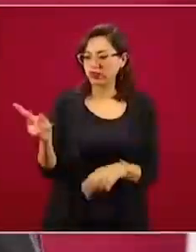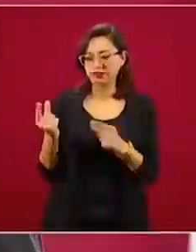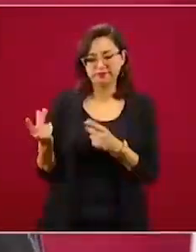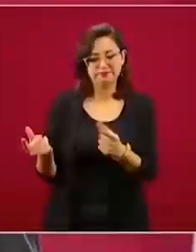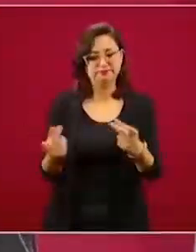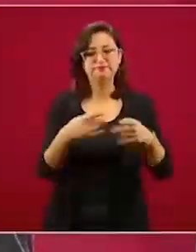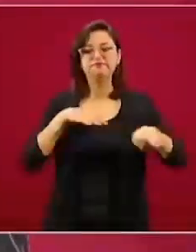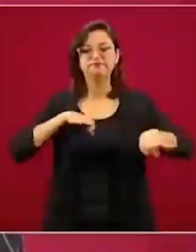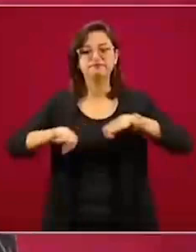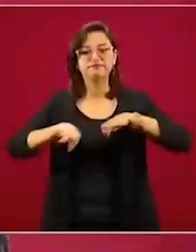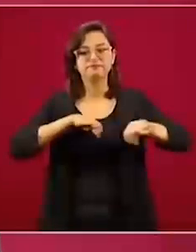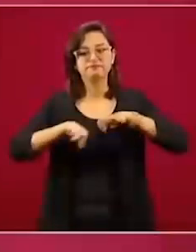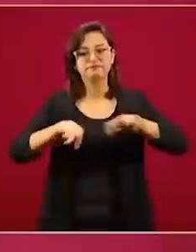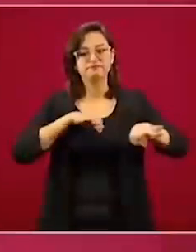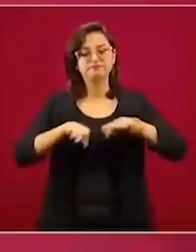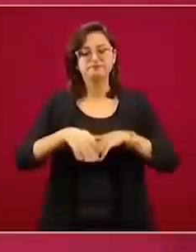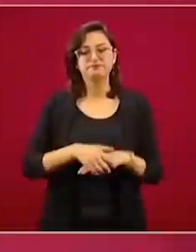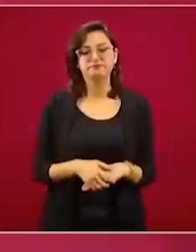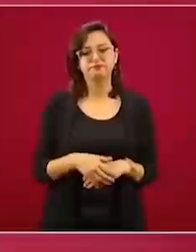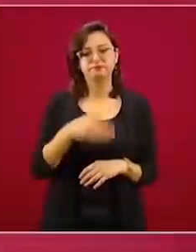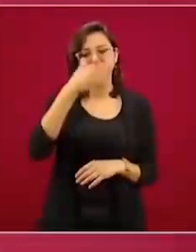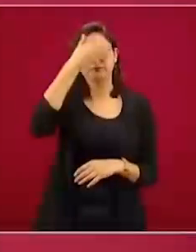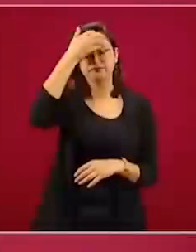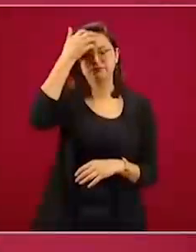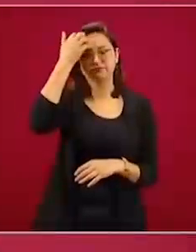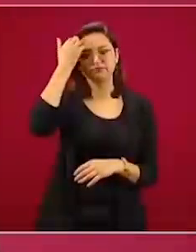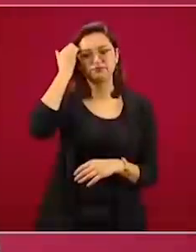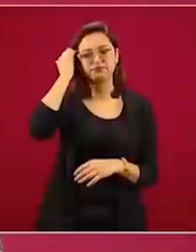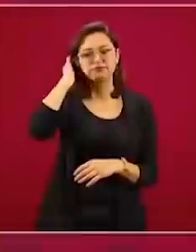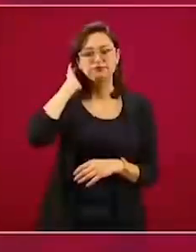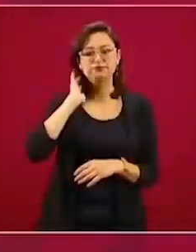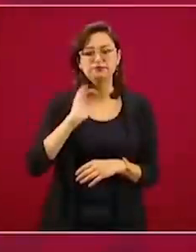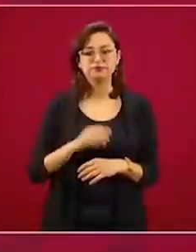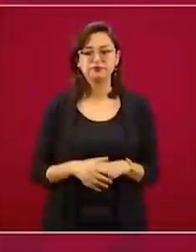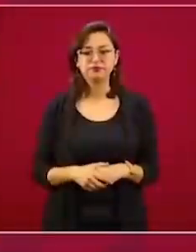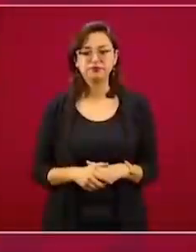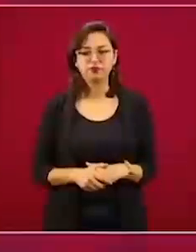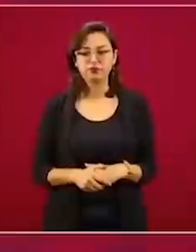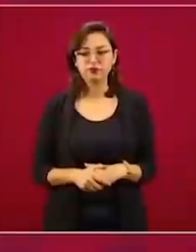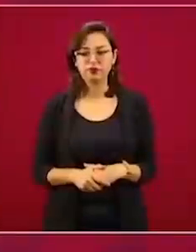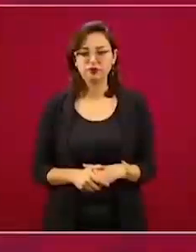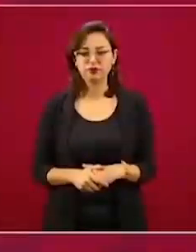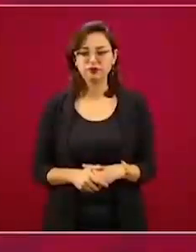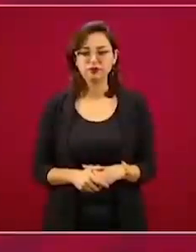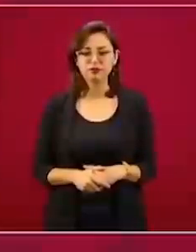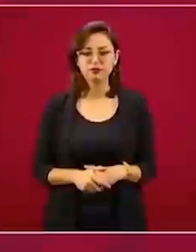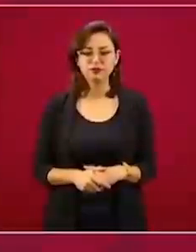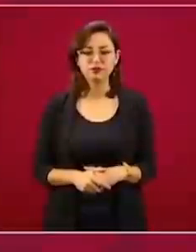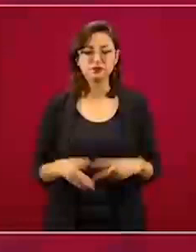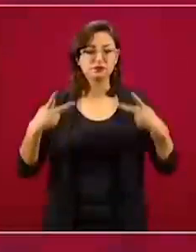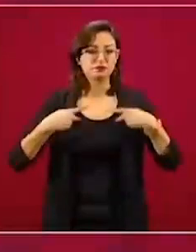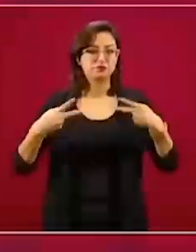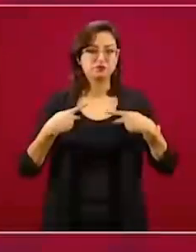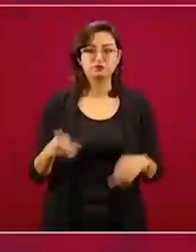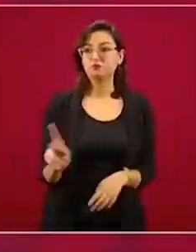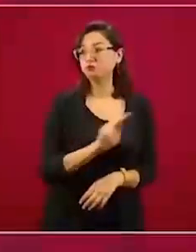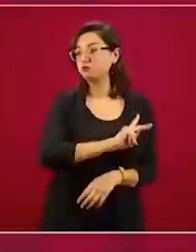Le estableció un mecanismo en donde se pagaba un salario mínimo a todos